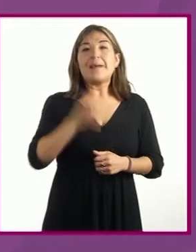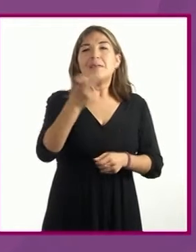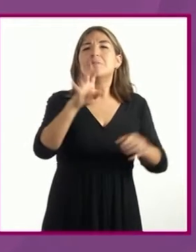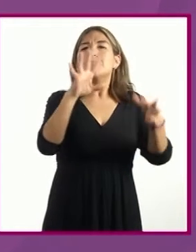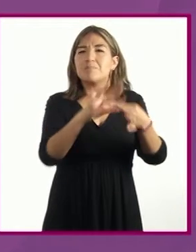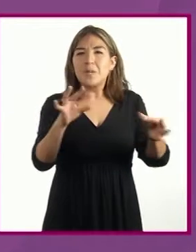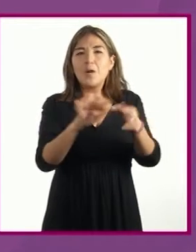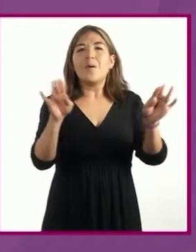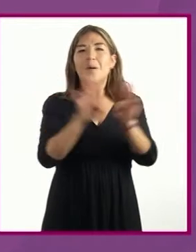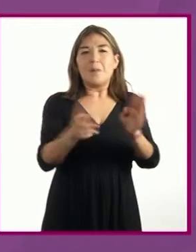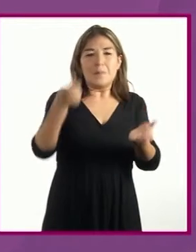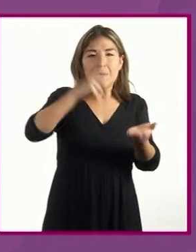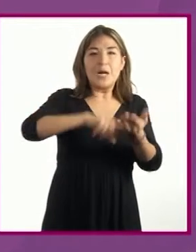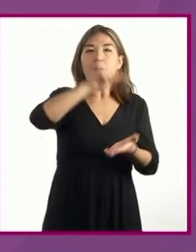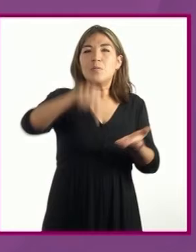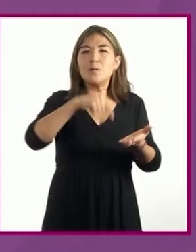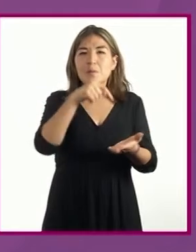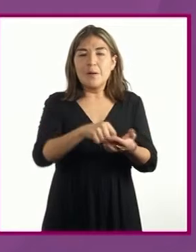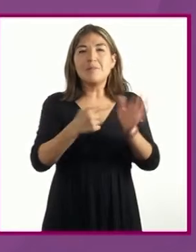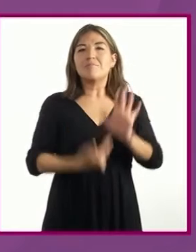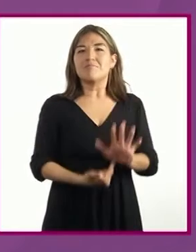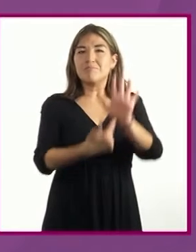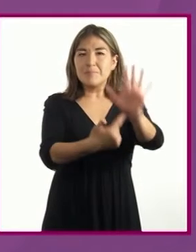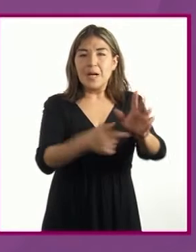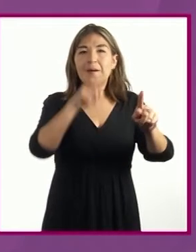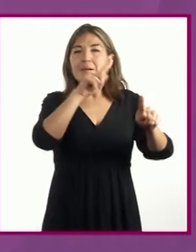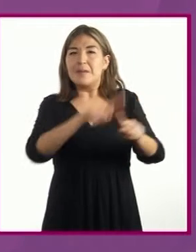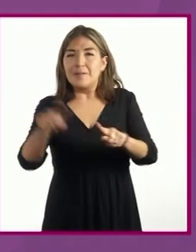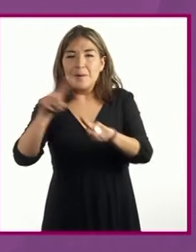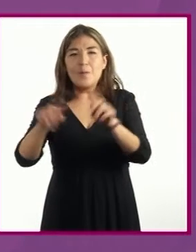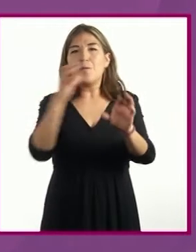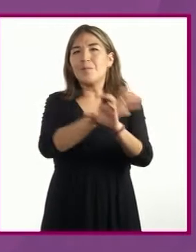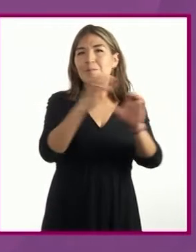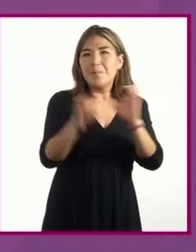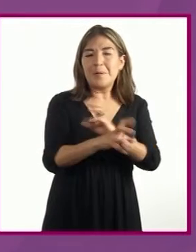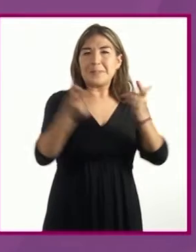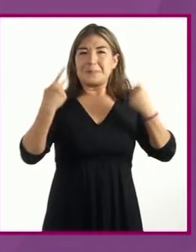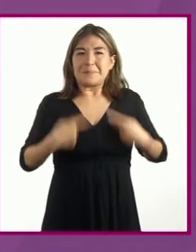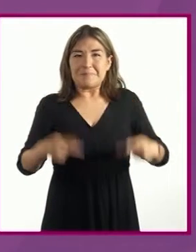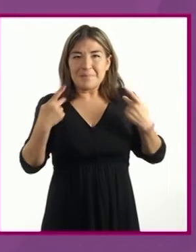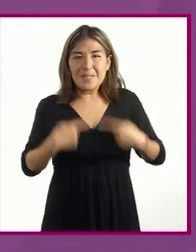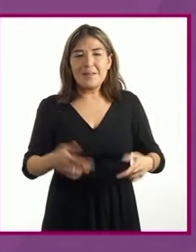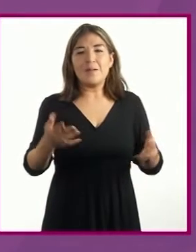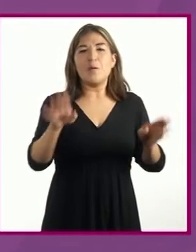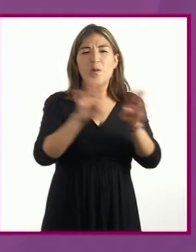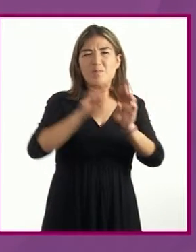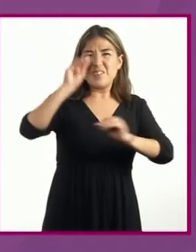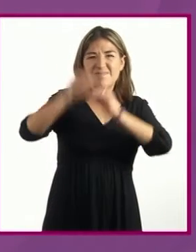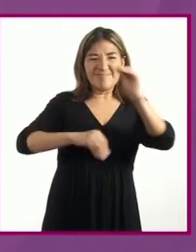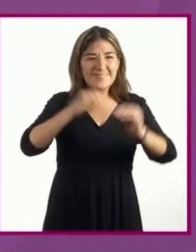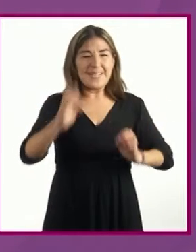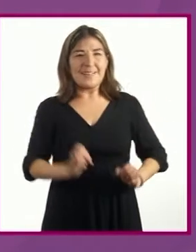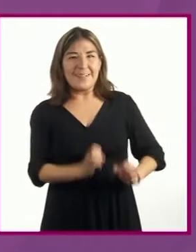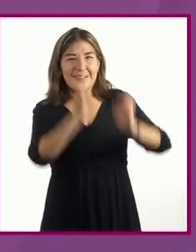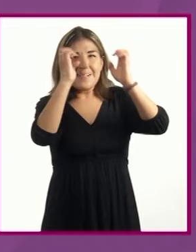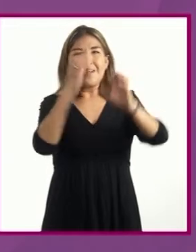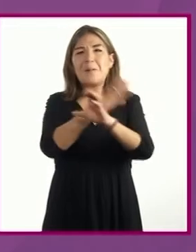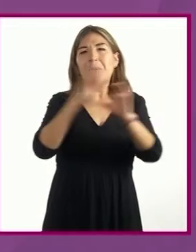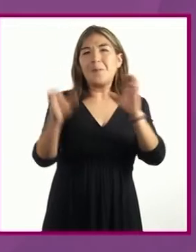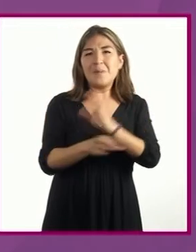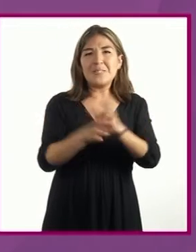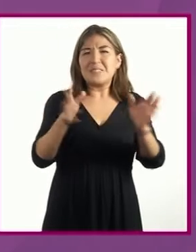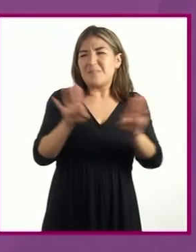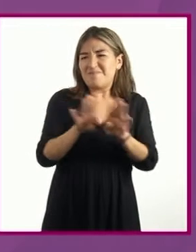manejan espacios en los que se presentan objetos, personajes, edificaciones, o situaciones